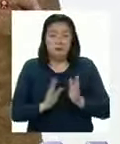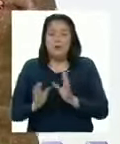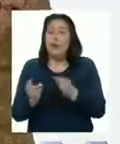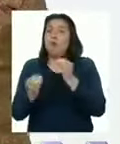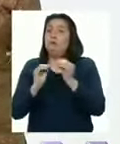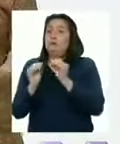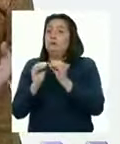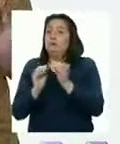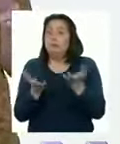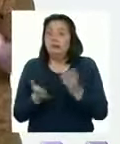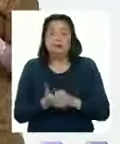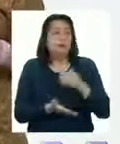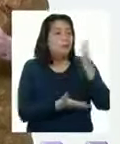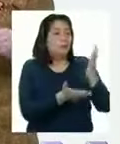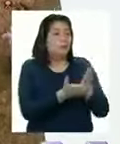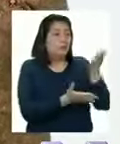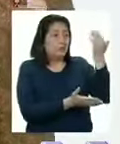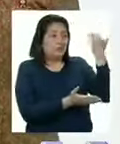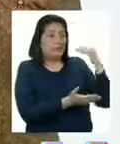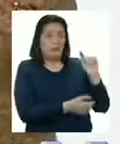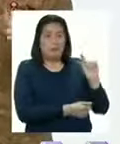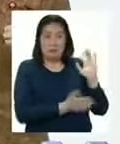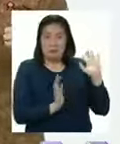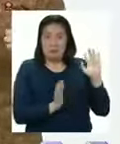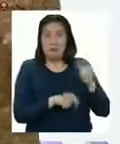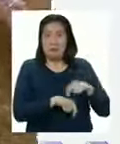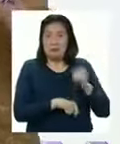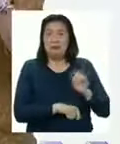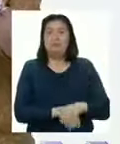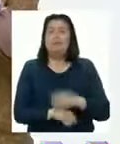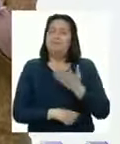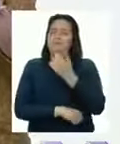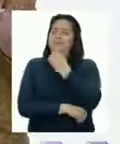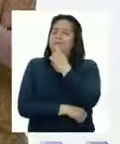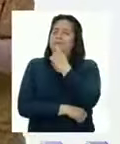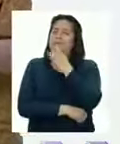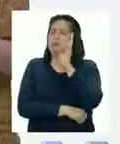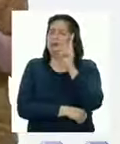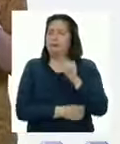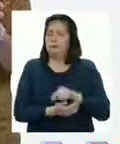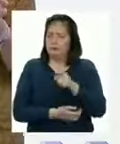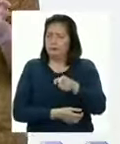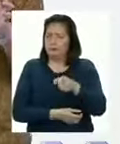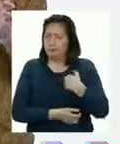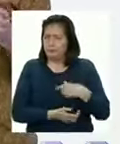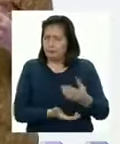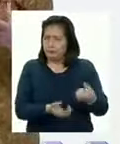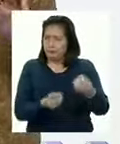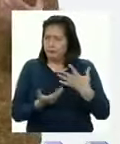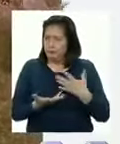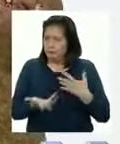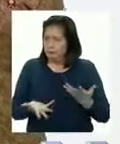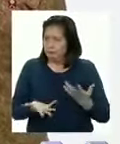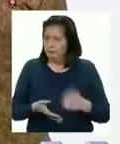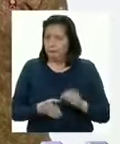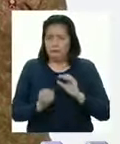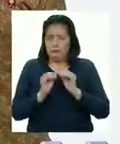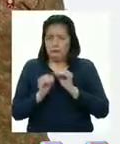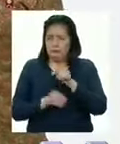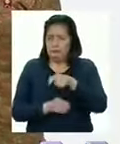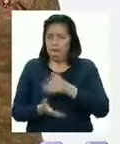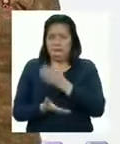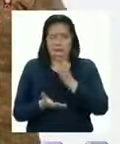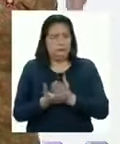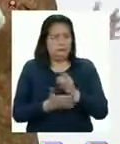cómo resolver la situación que nos mostró hace un momento Pero profesor, usted nos había planteado un desafío que es resolver